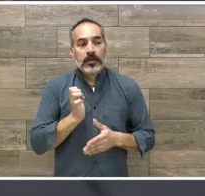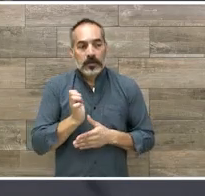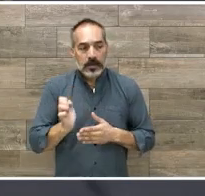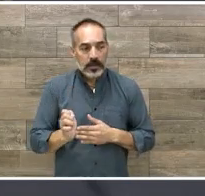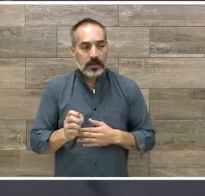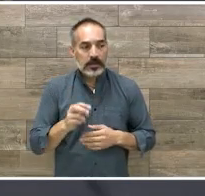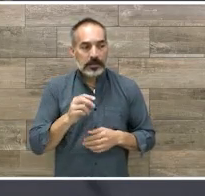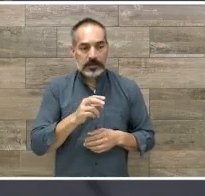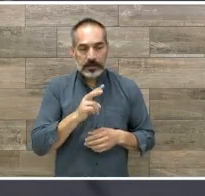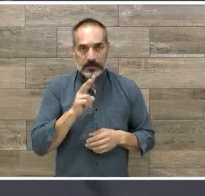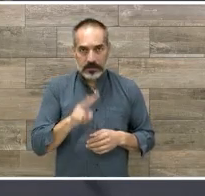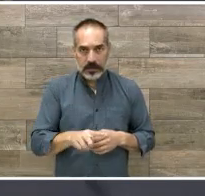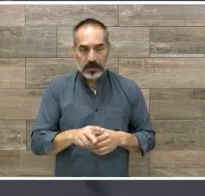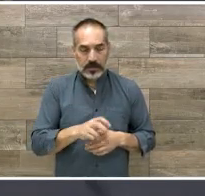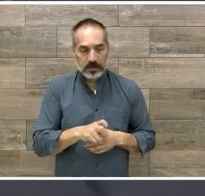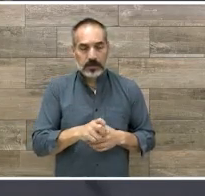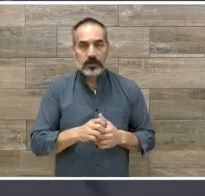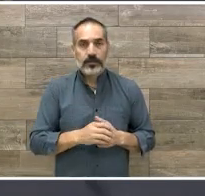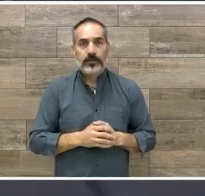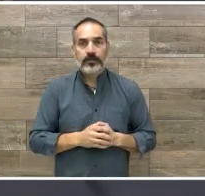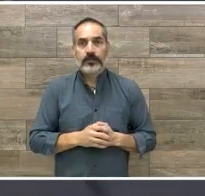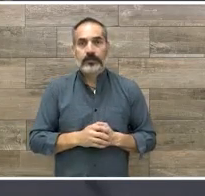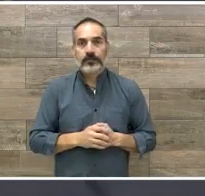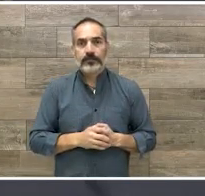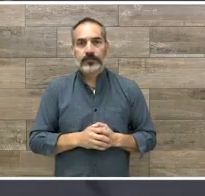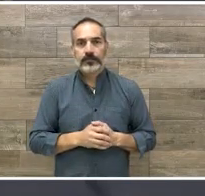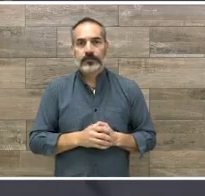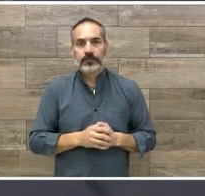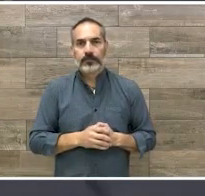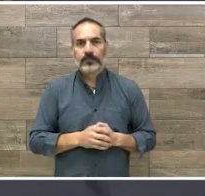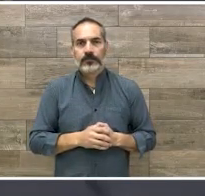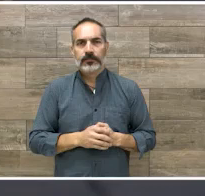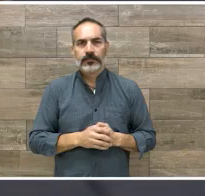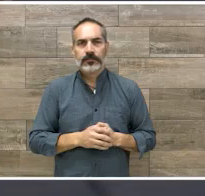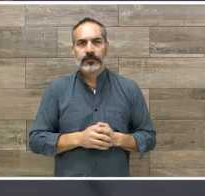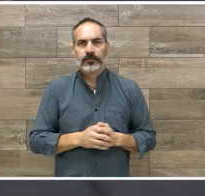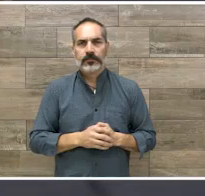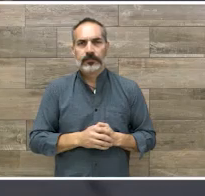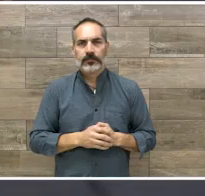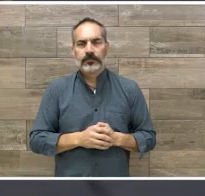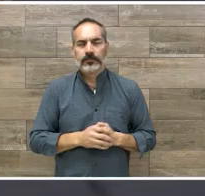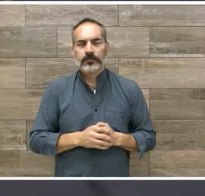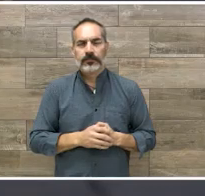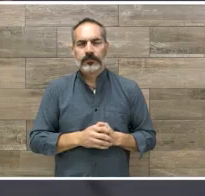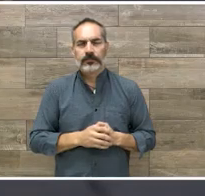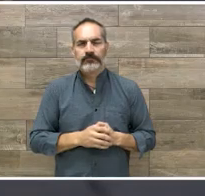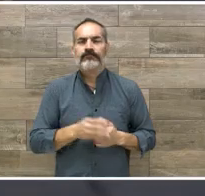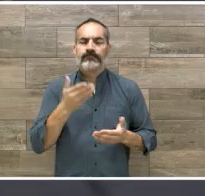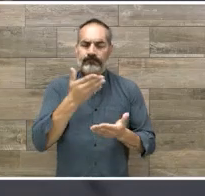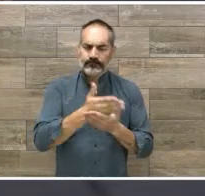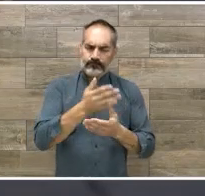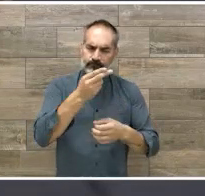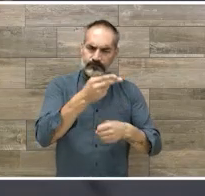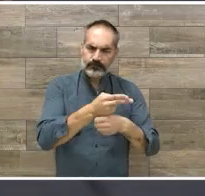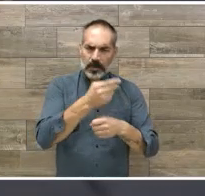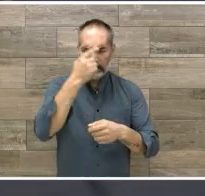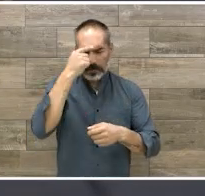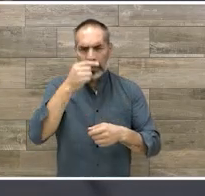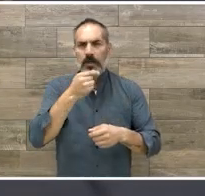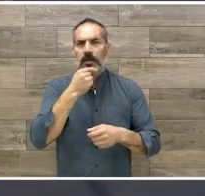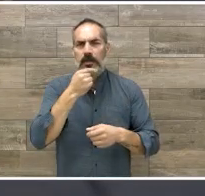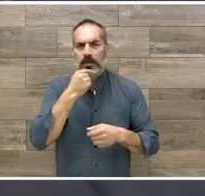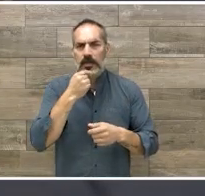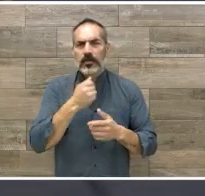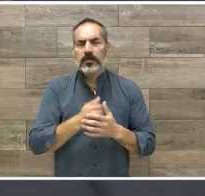si bien la estimulación temprana puede presentarse para niños neurotípicos es esencial que si los papás